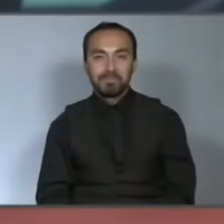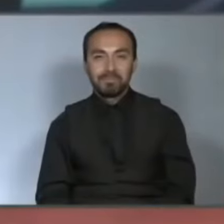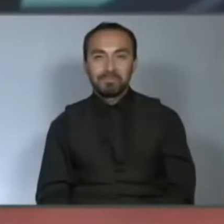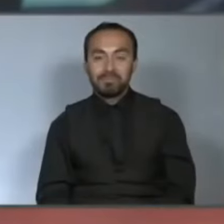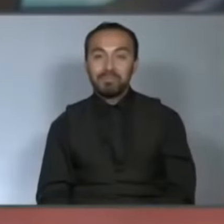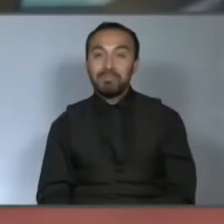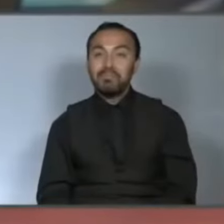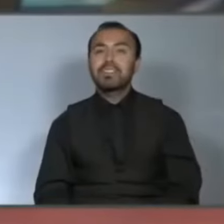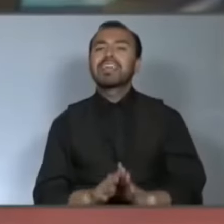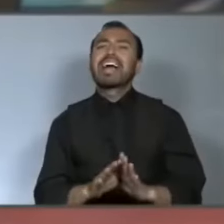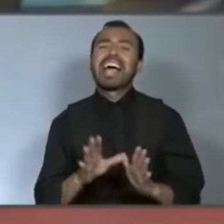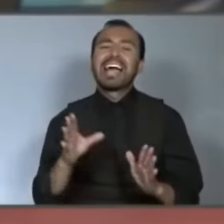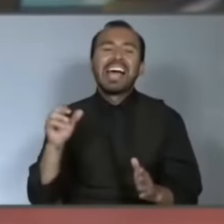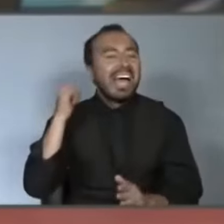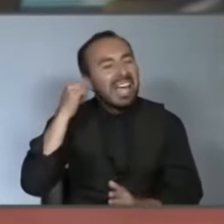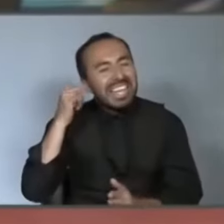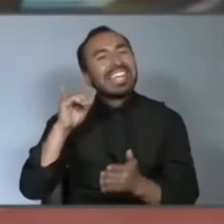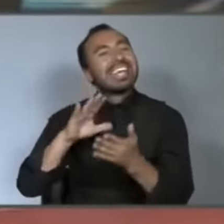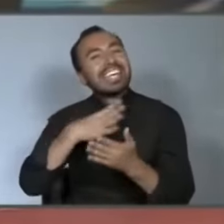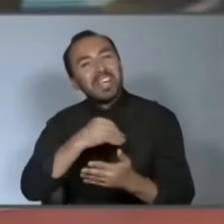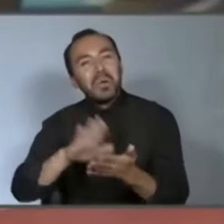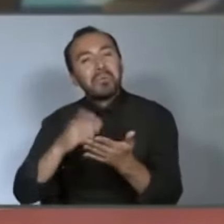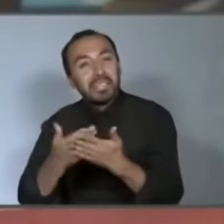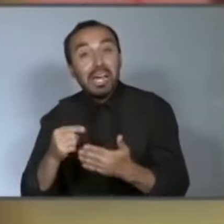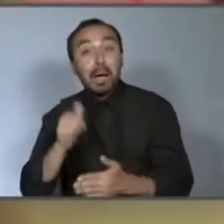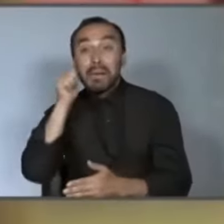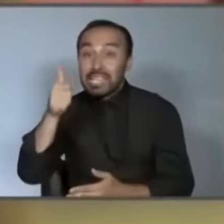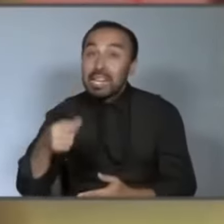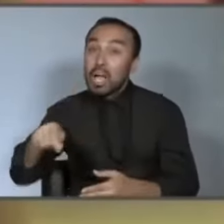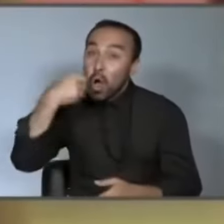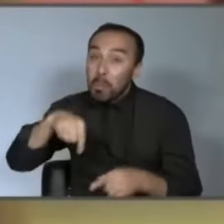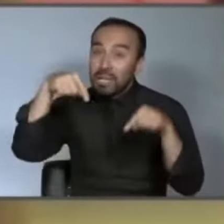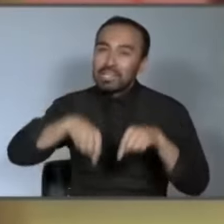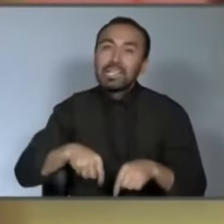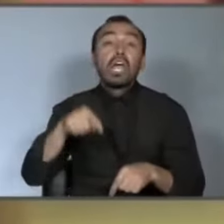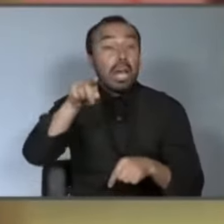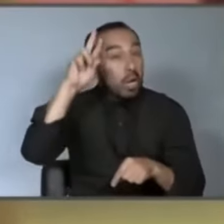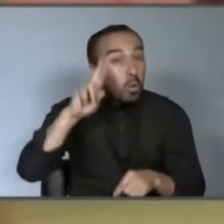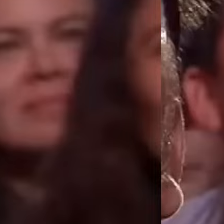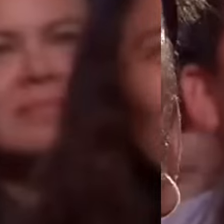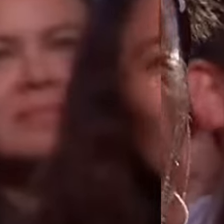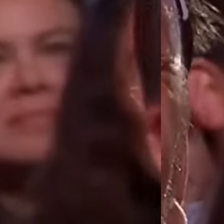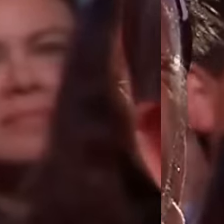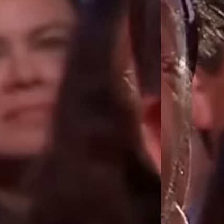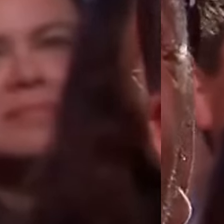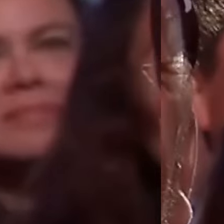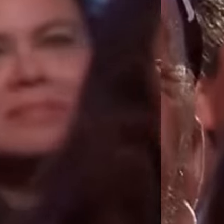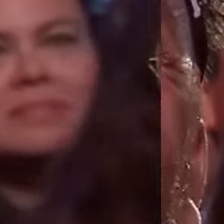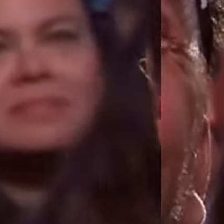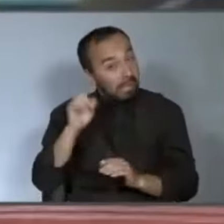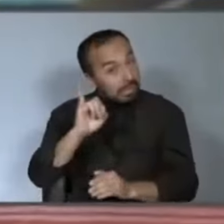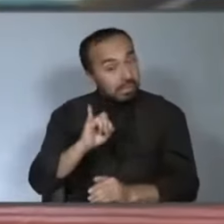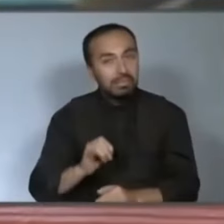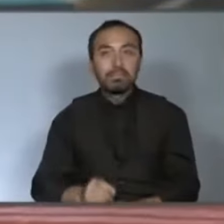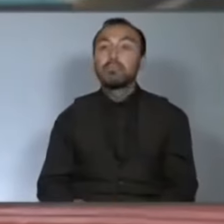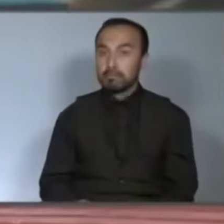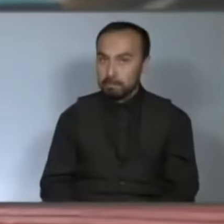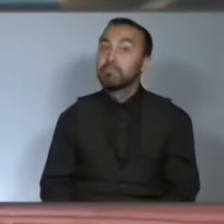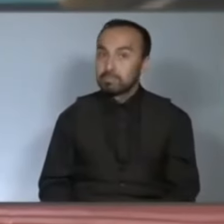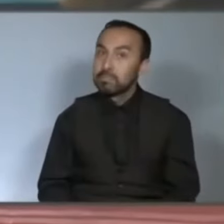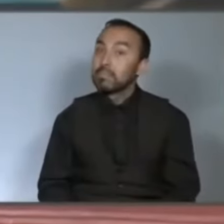A lo hijo, ¿cómo está? ¿Viene usted mamá? Bien, ¿va a venir a almorzar mañana? Sí, no se le olvide traerme el pocillo. Así empiezan.